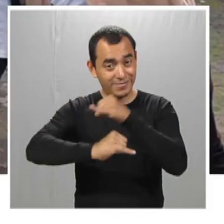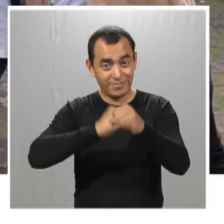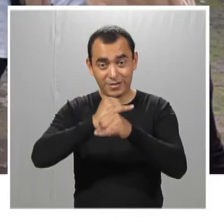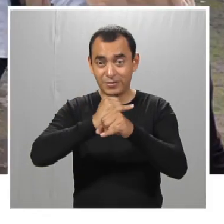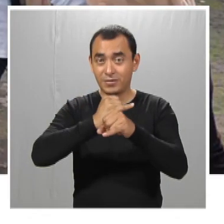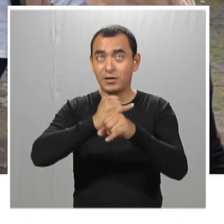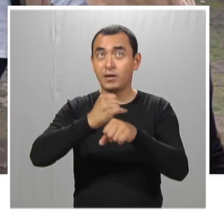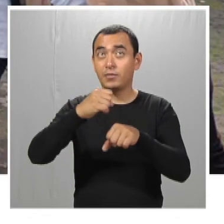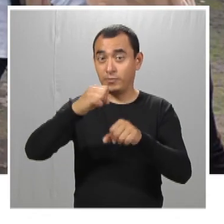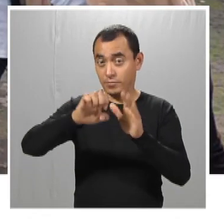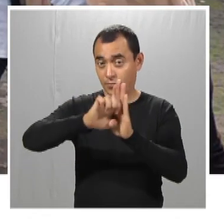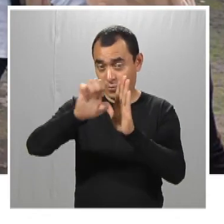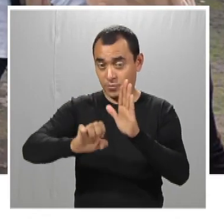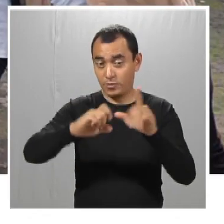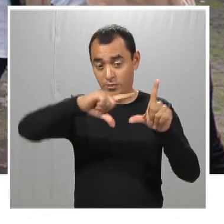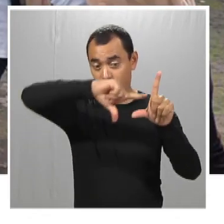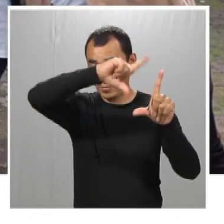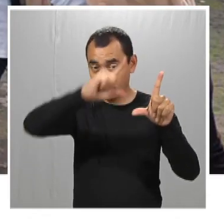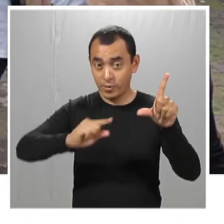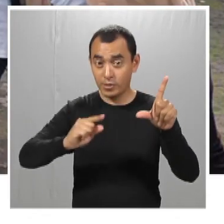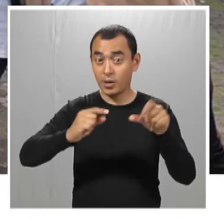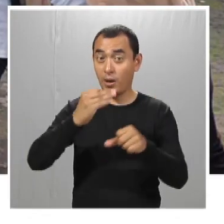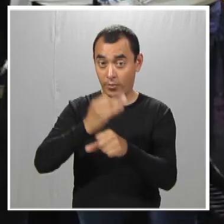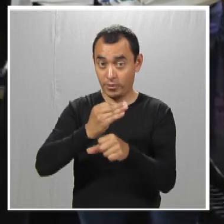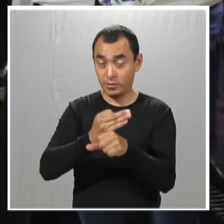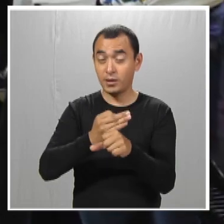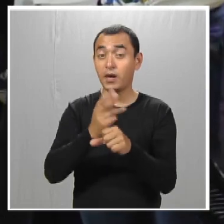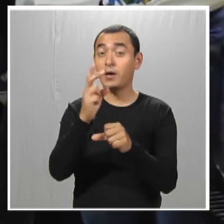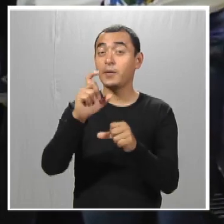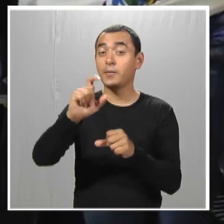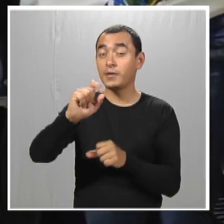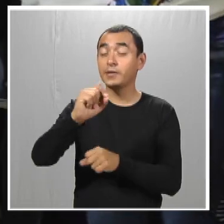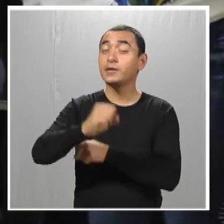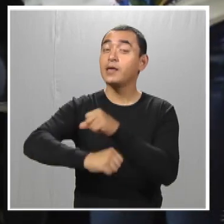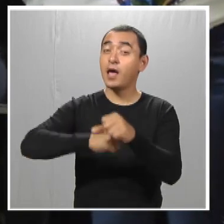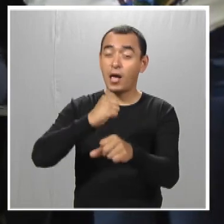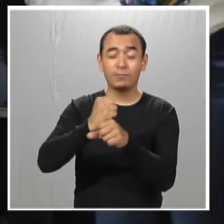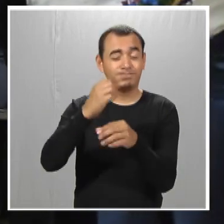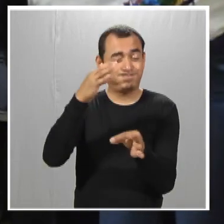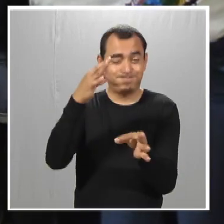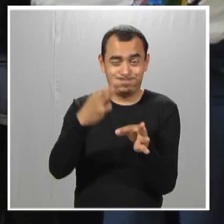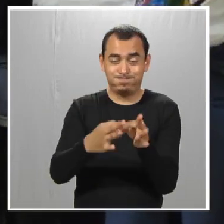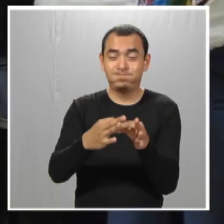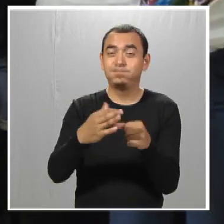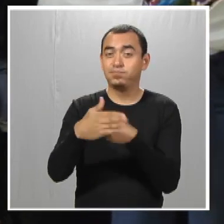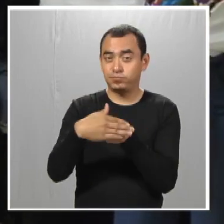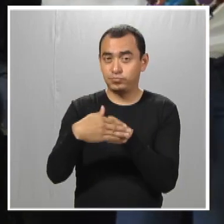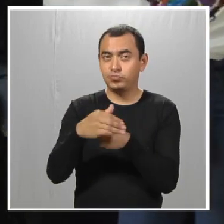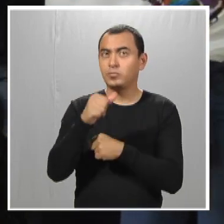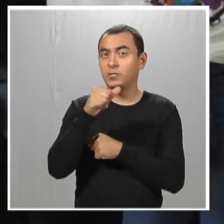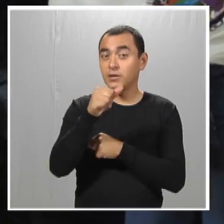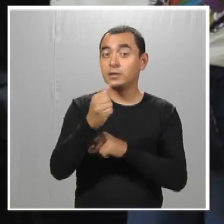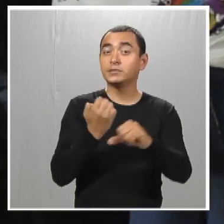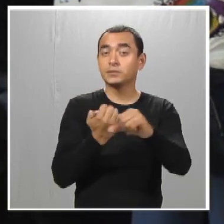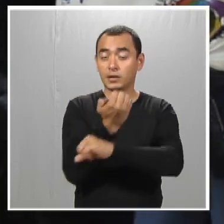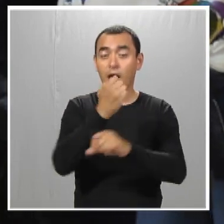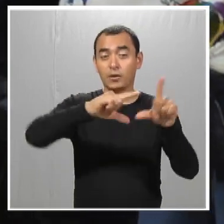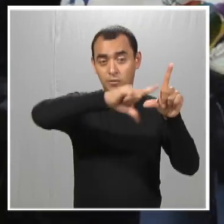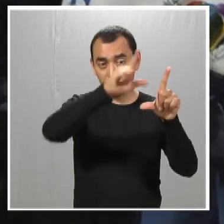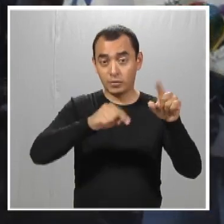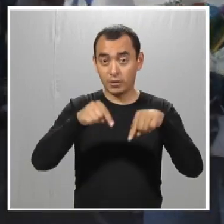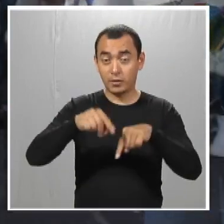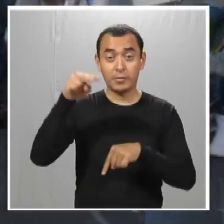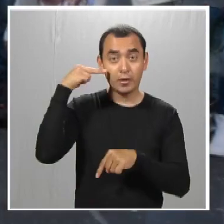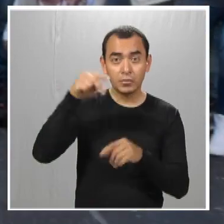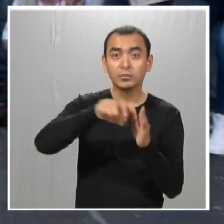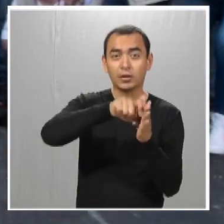internacional. Aquí en México, este año cumplimos 20 años. Estamos en 16 estados. Y